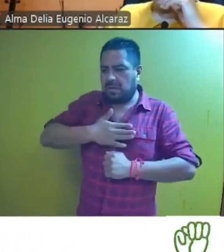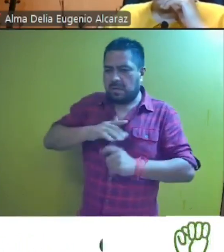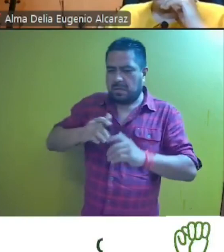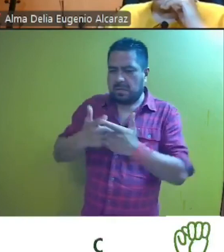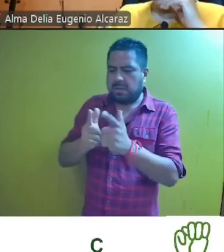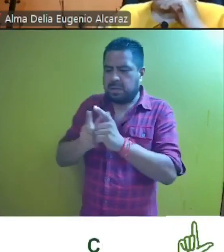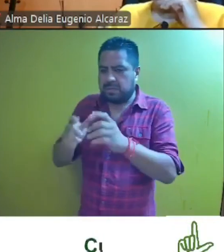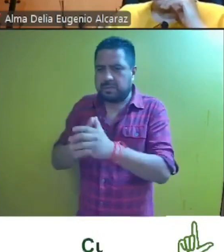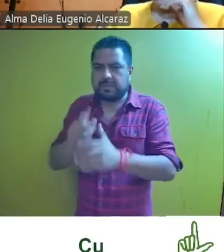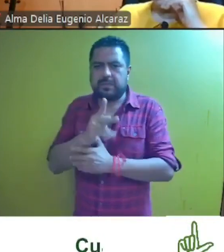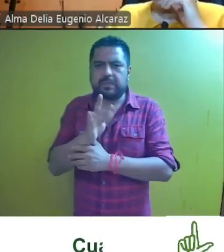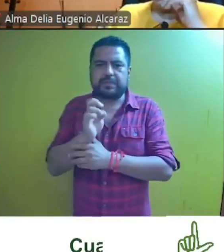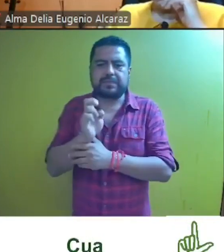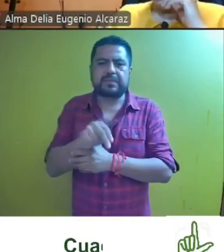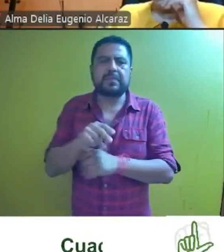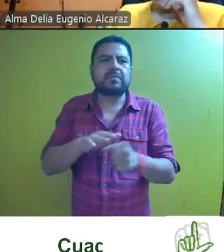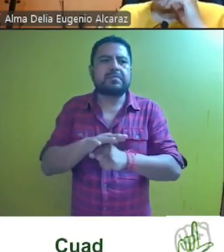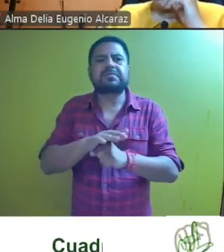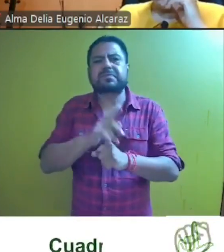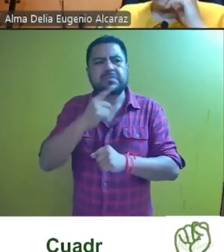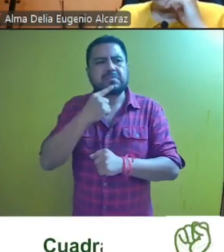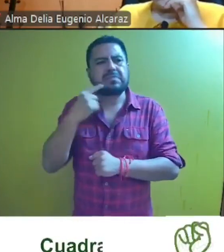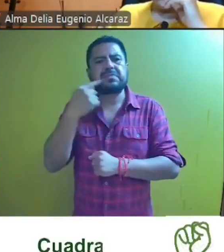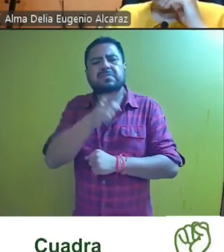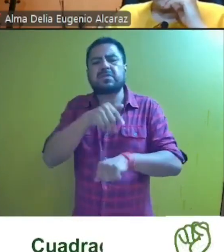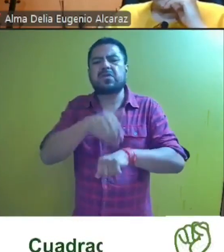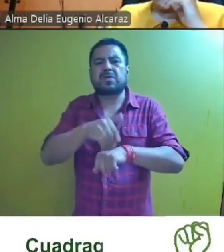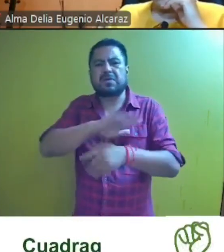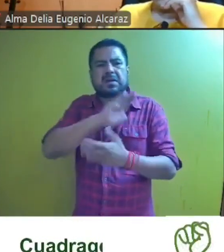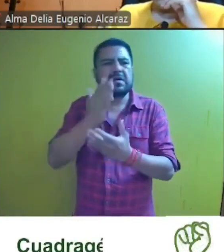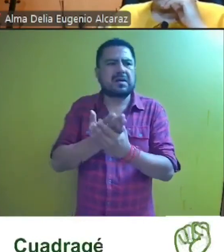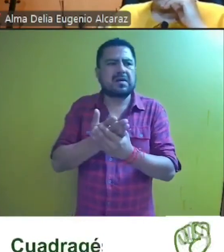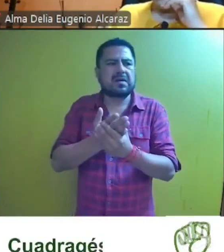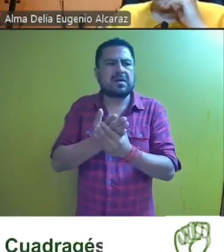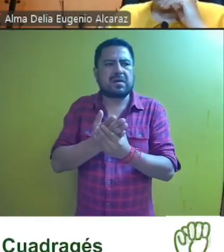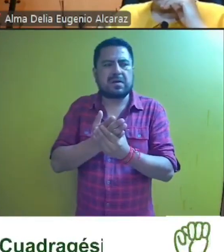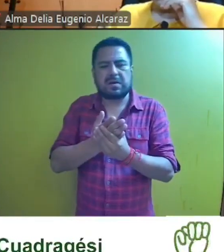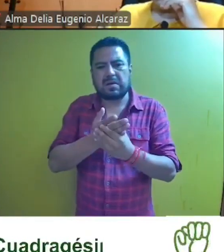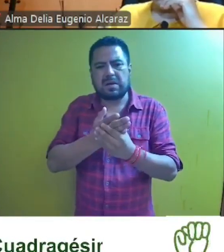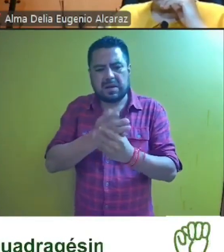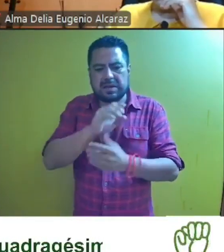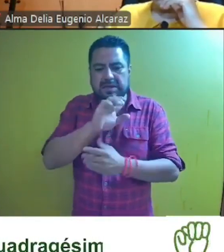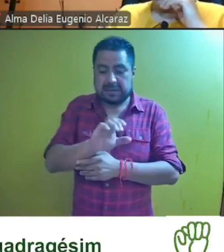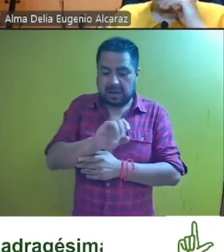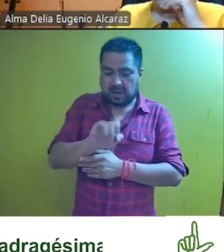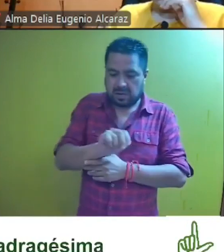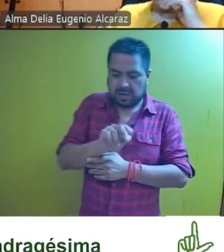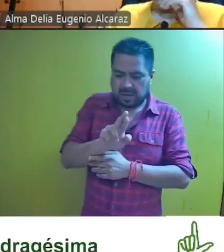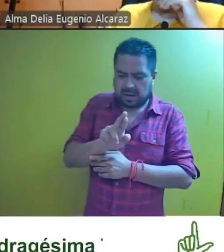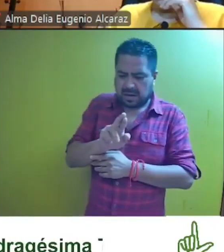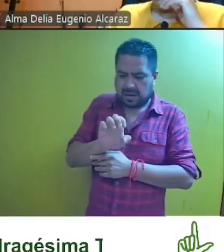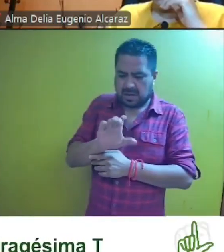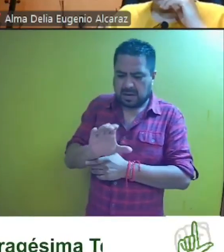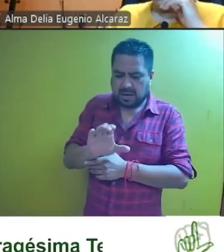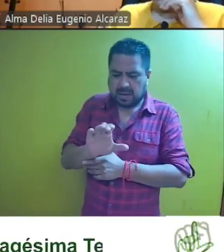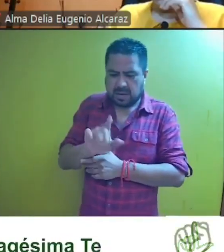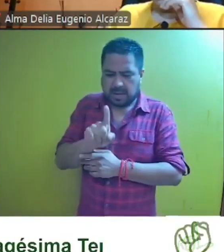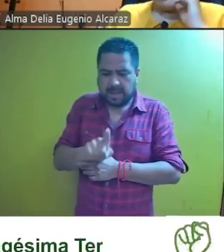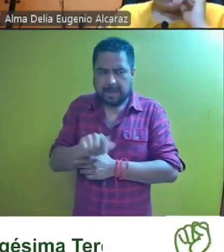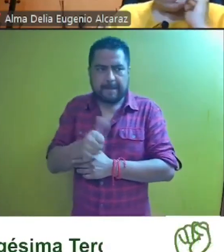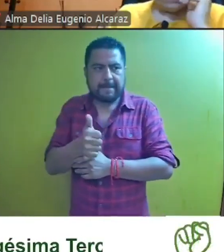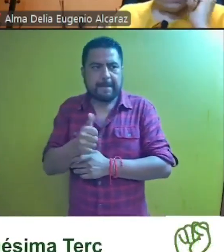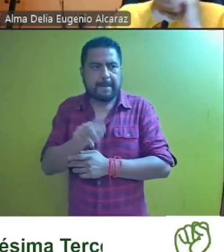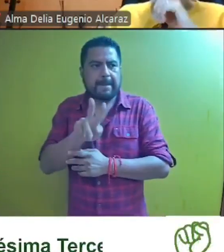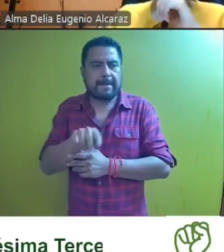partido de acción nacional en el recurso de reclamación con número de expediente C.J. rec diagonal once